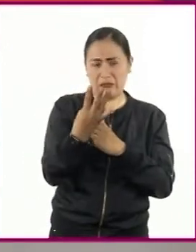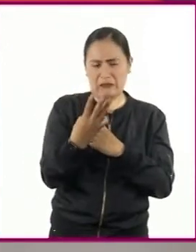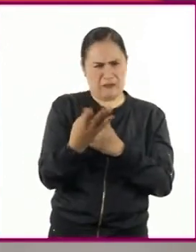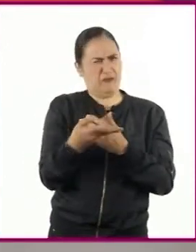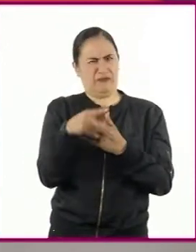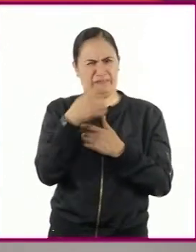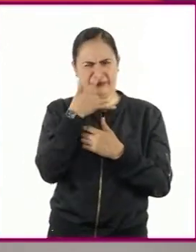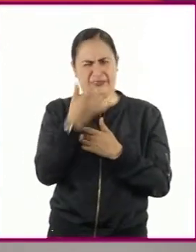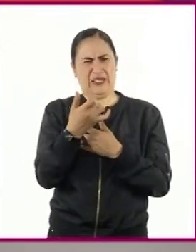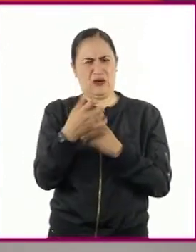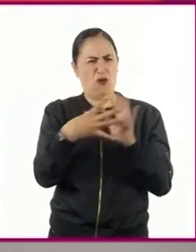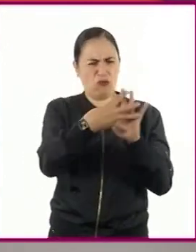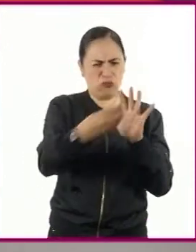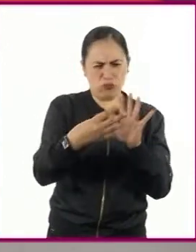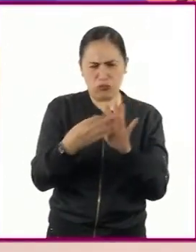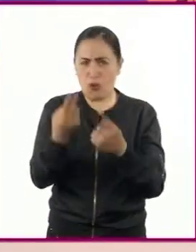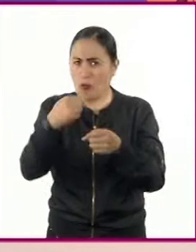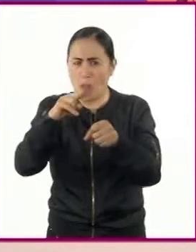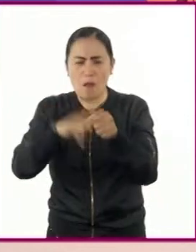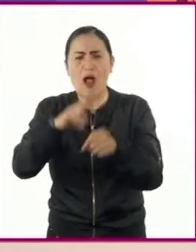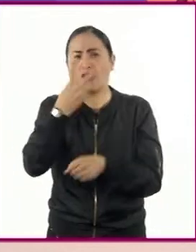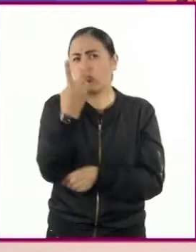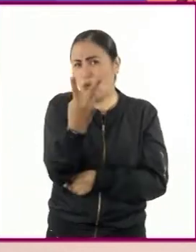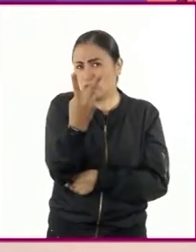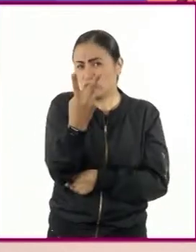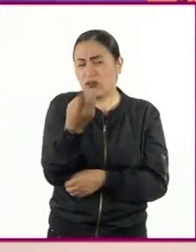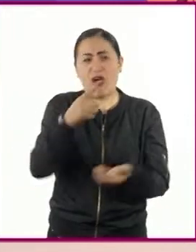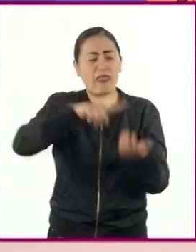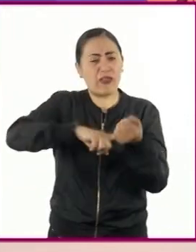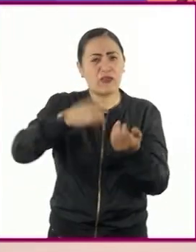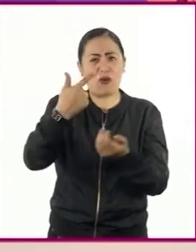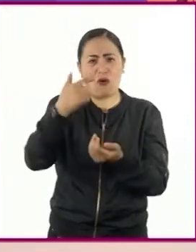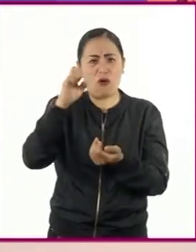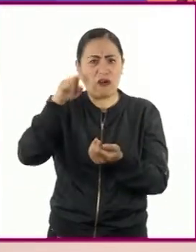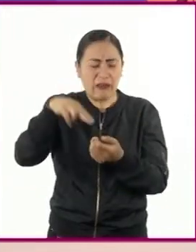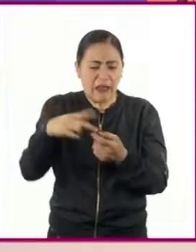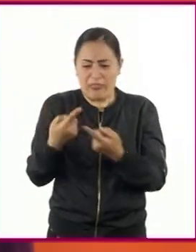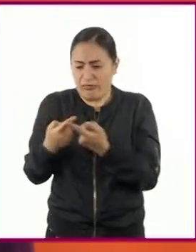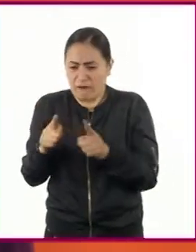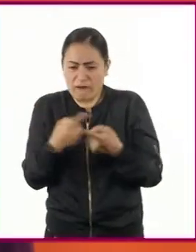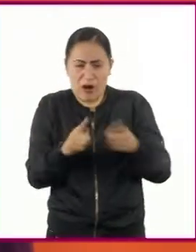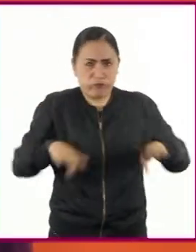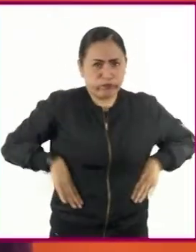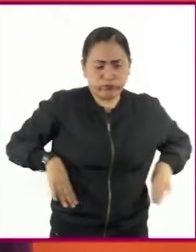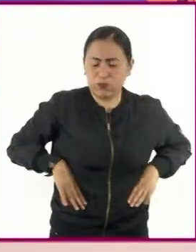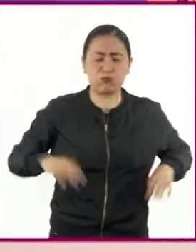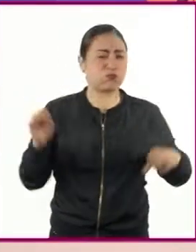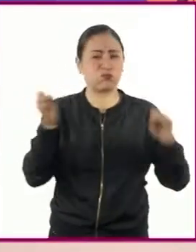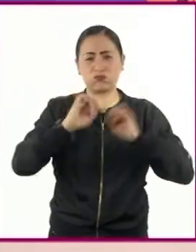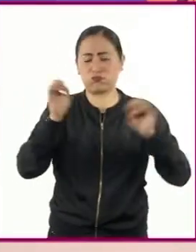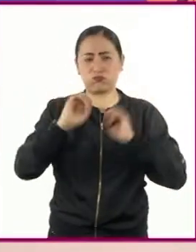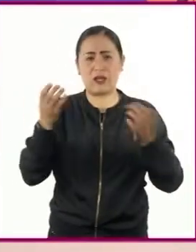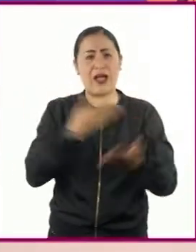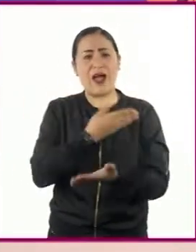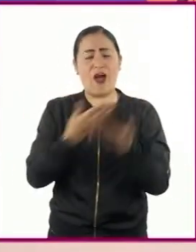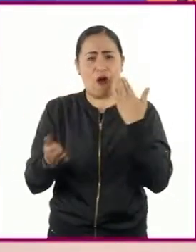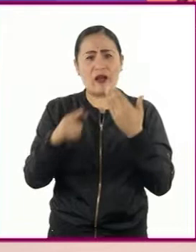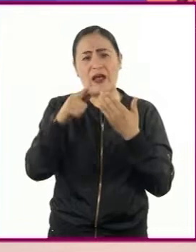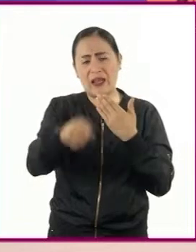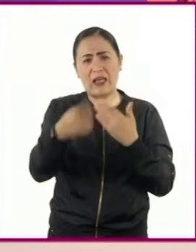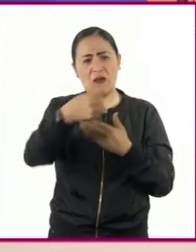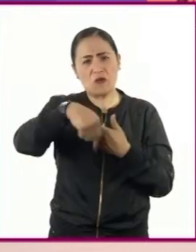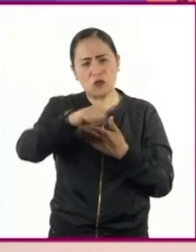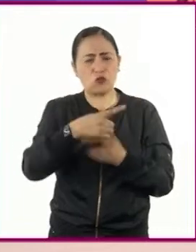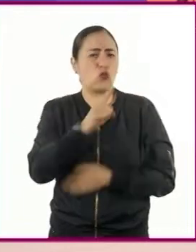y cuentan con poca variedad genética. A partir de entonces, las plantas de plátano se reproducen de manera sexual.